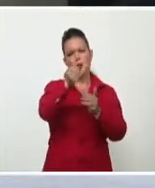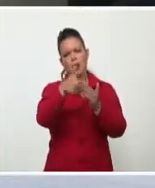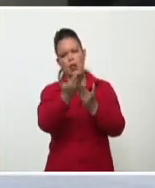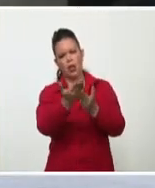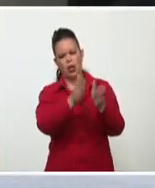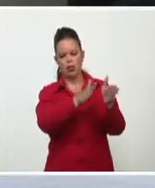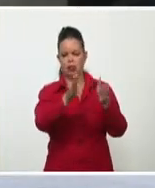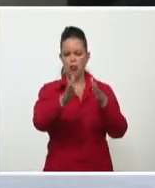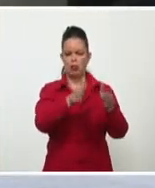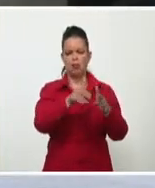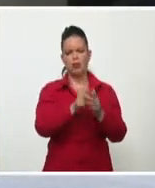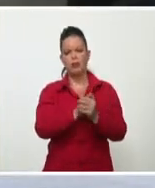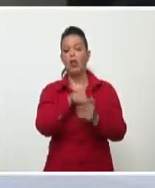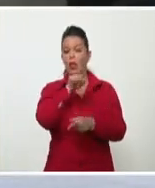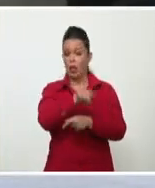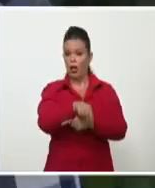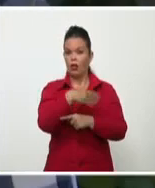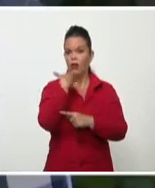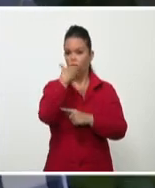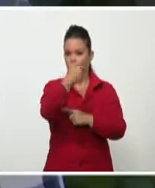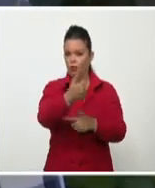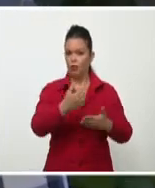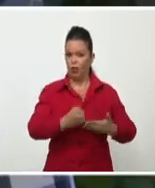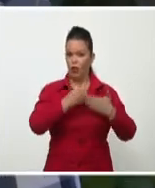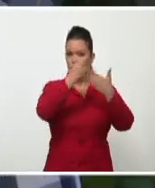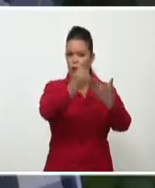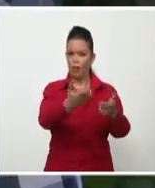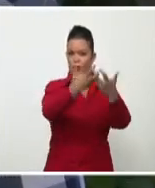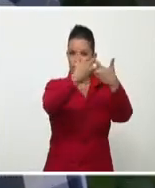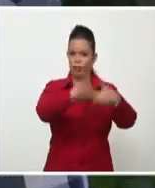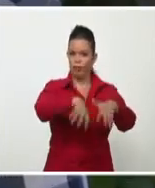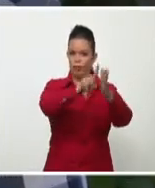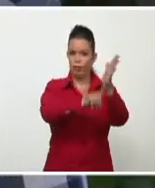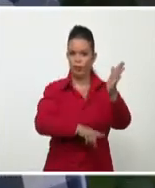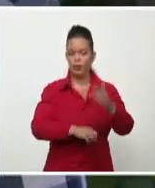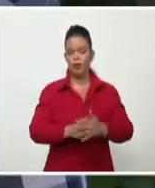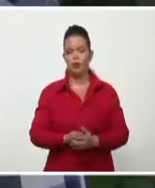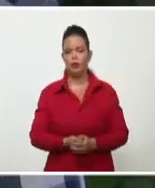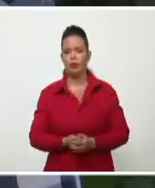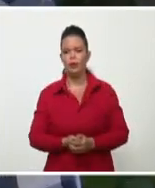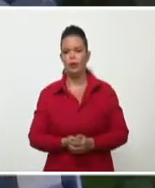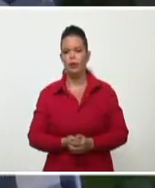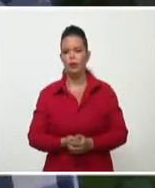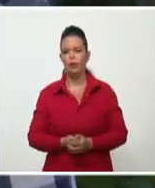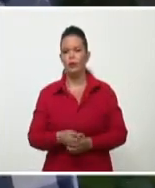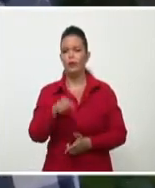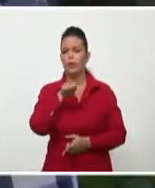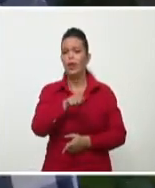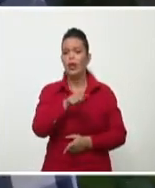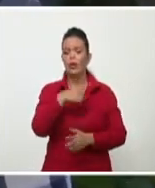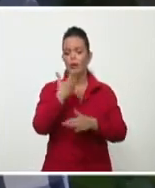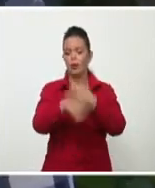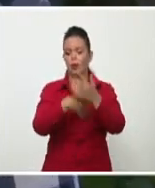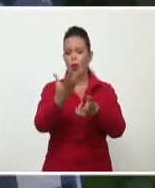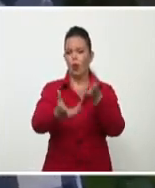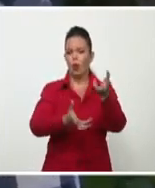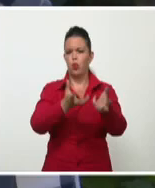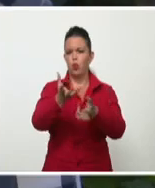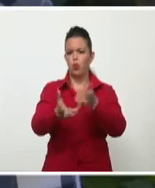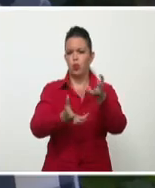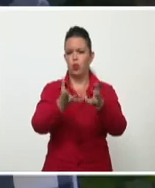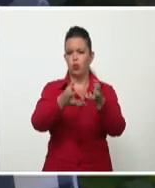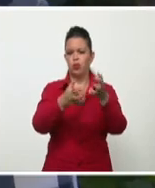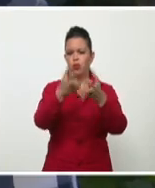en la operación de la unidad. Hay pendiente de coger un salidero en la caldera que desde hace varios días venimos conviviendo con este